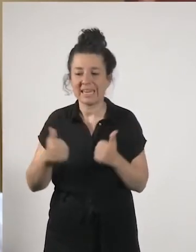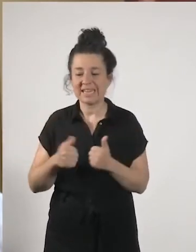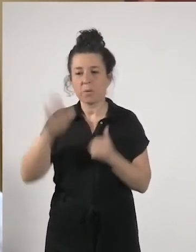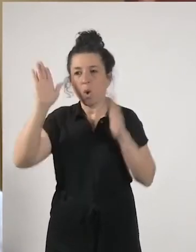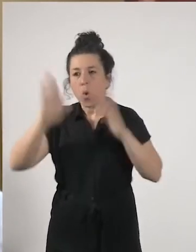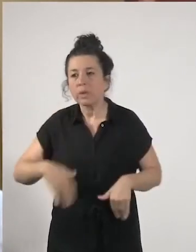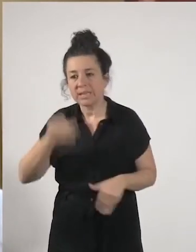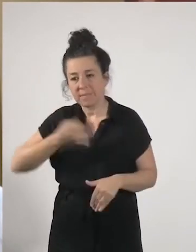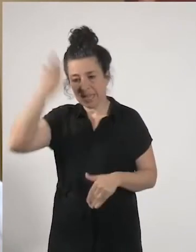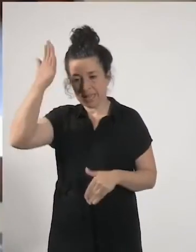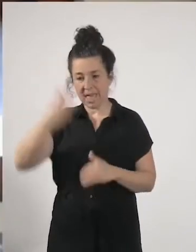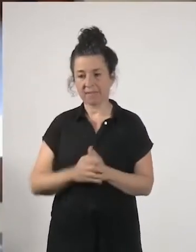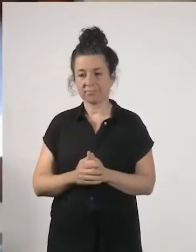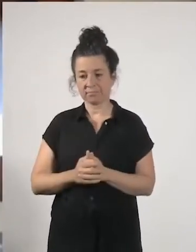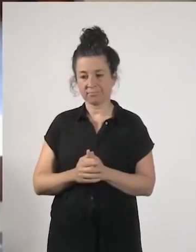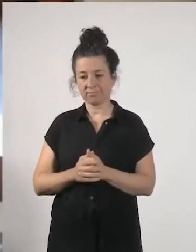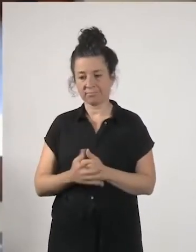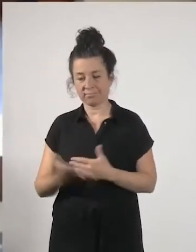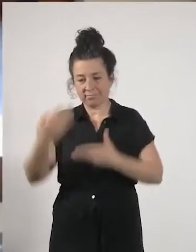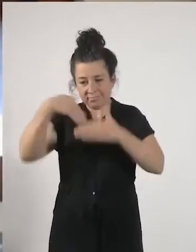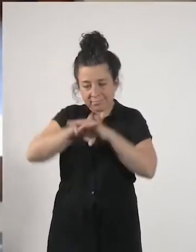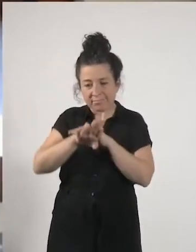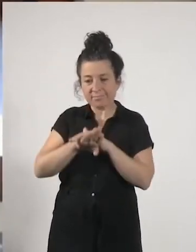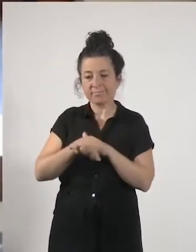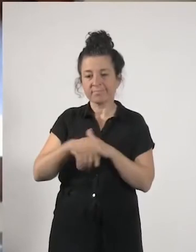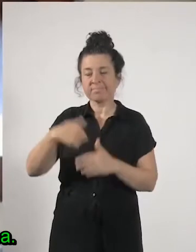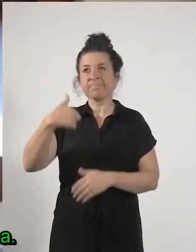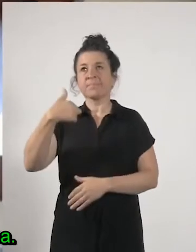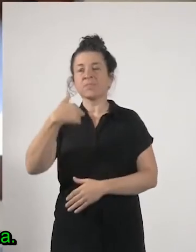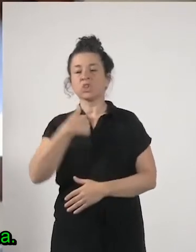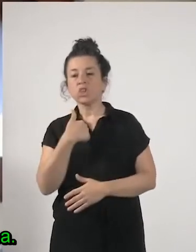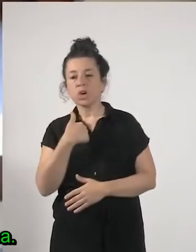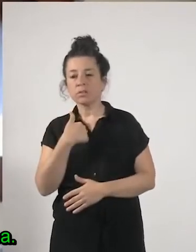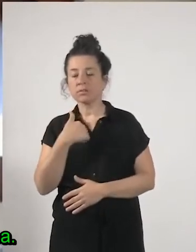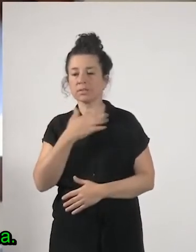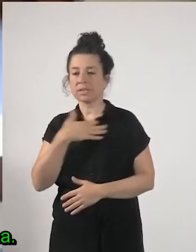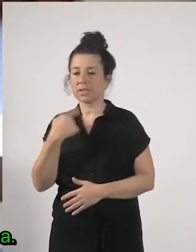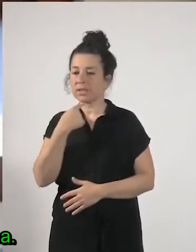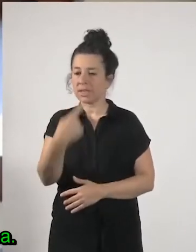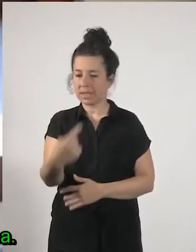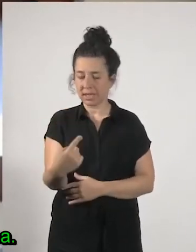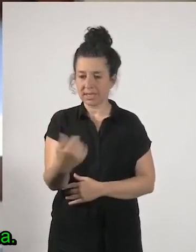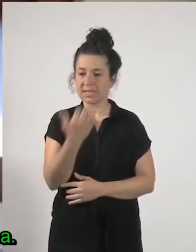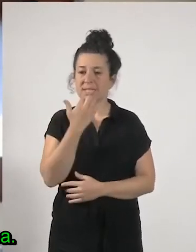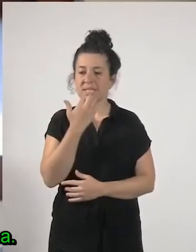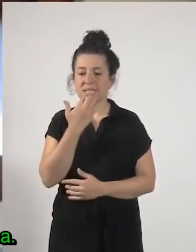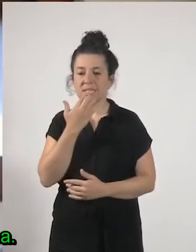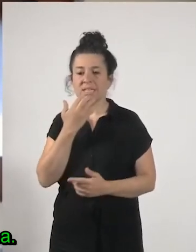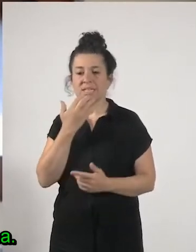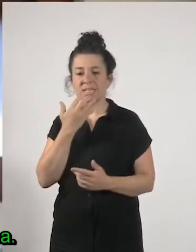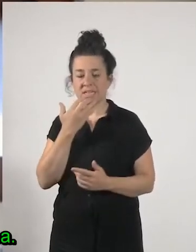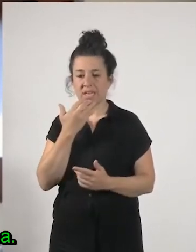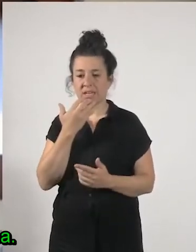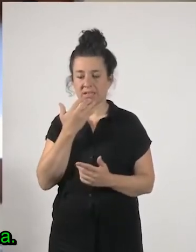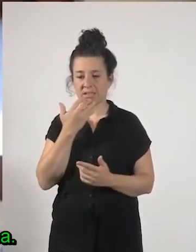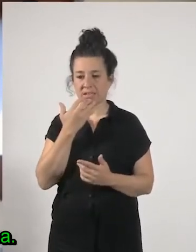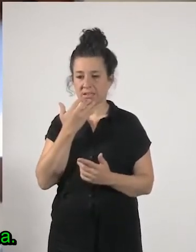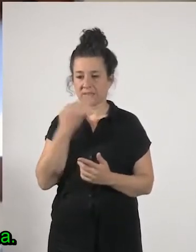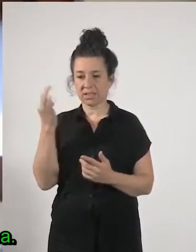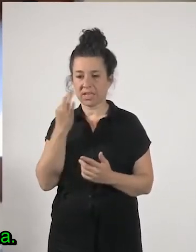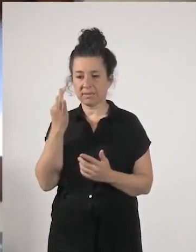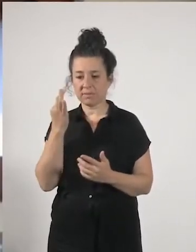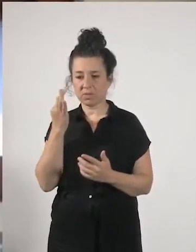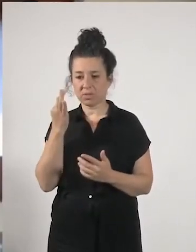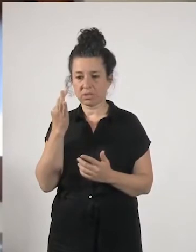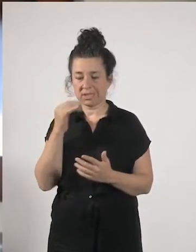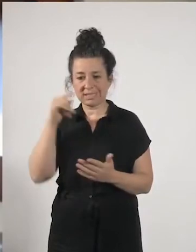yo lo que diría es eh sigamos eh insistiendo en que no hemos cambiado de